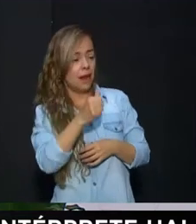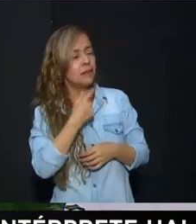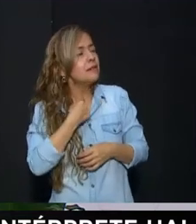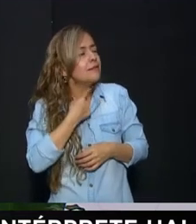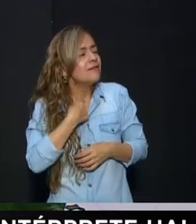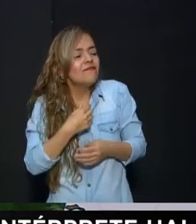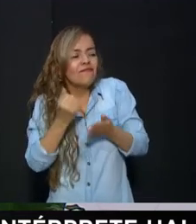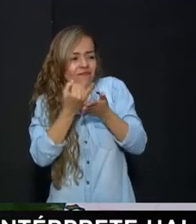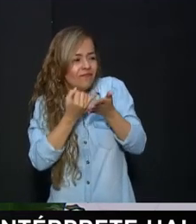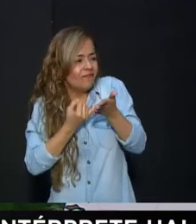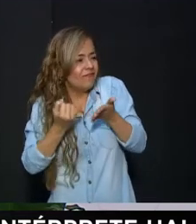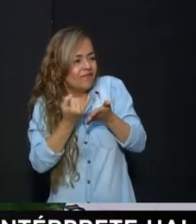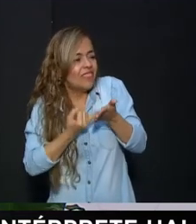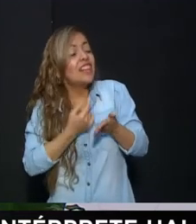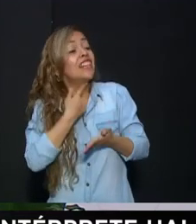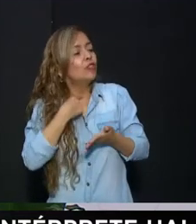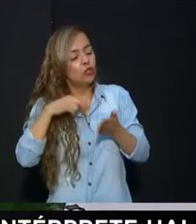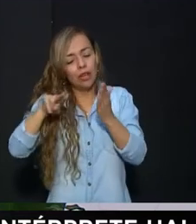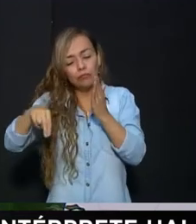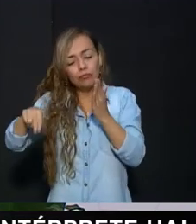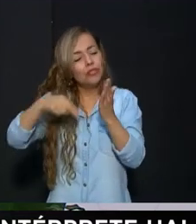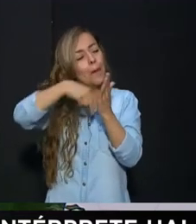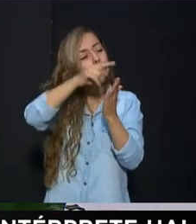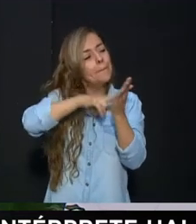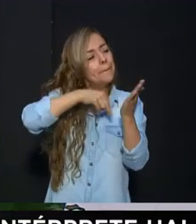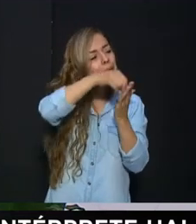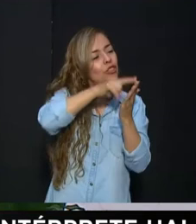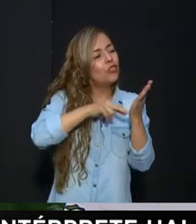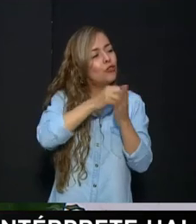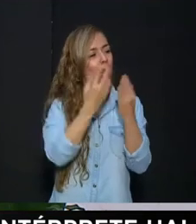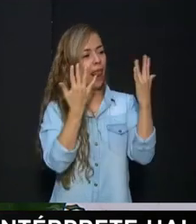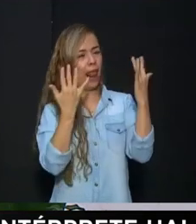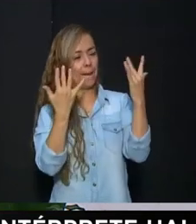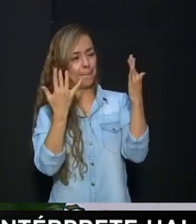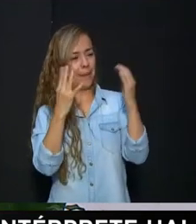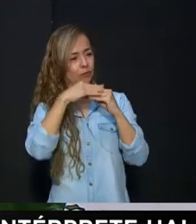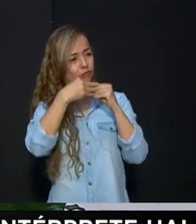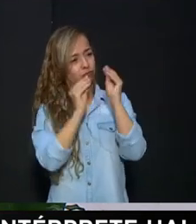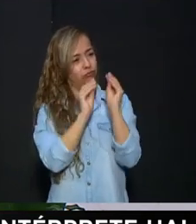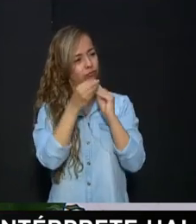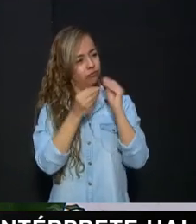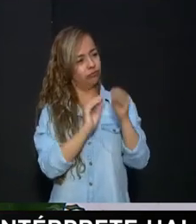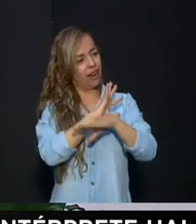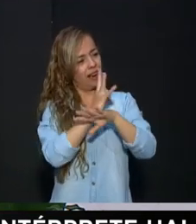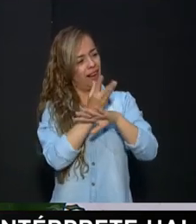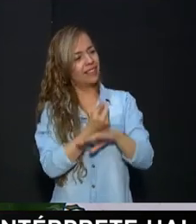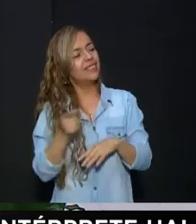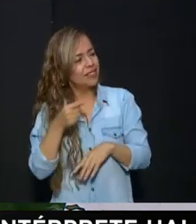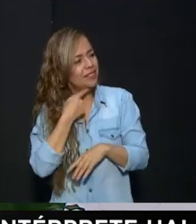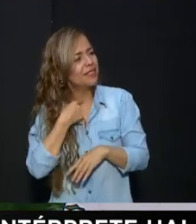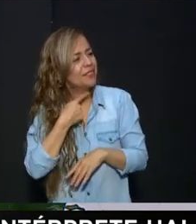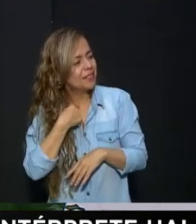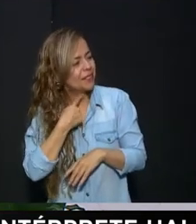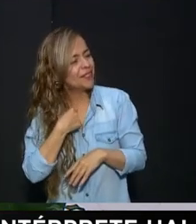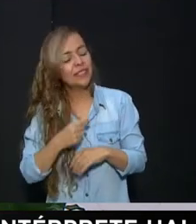A ella le encanta Pintar Todo lo que tenga Que ver con manualidades Nosotros aquí en la casa Pues con